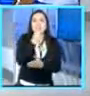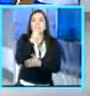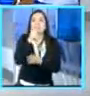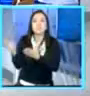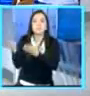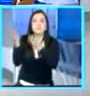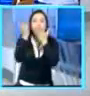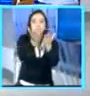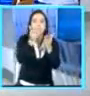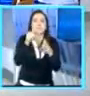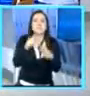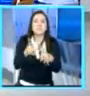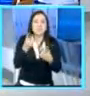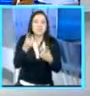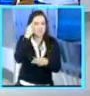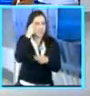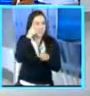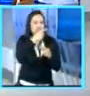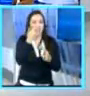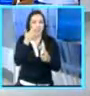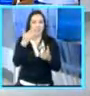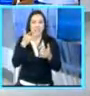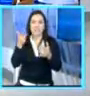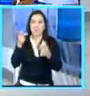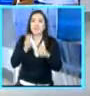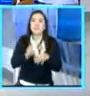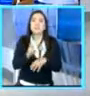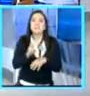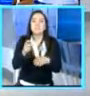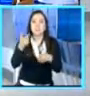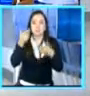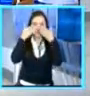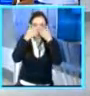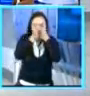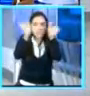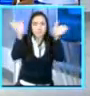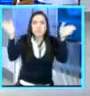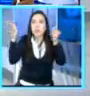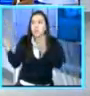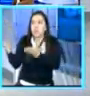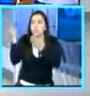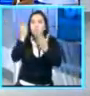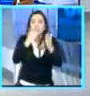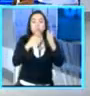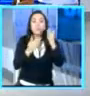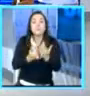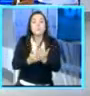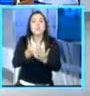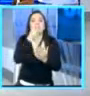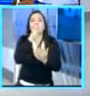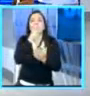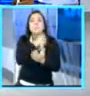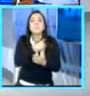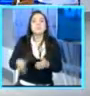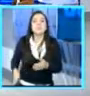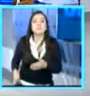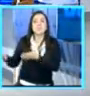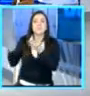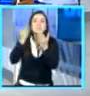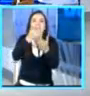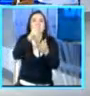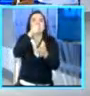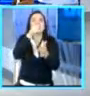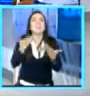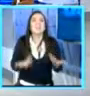presidencia, yo quiero sus impresiones de cuál va a ser el panorama con el que él o ella va a estar comenzando la presidencia, qué es lo que va a